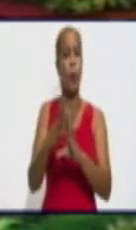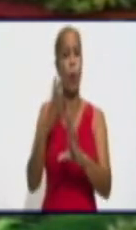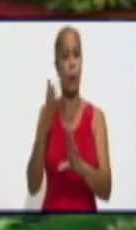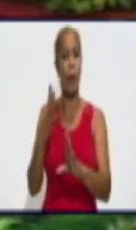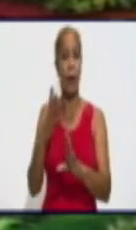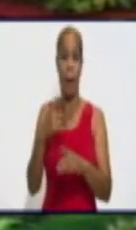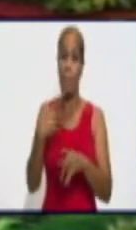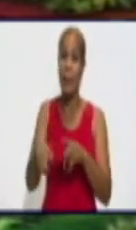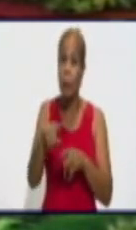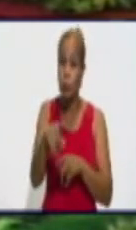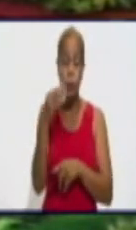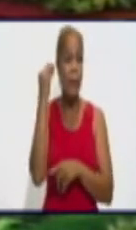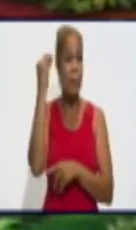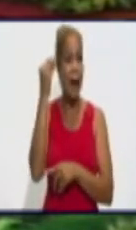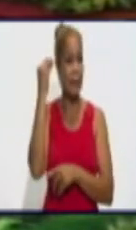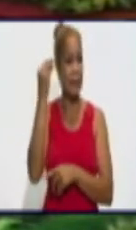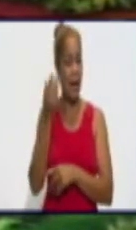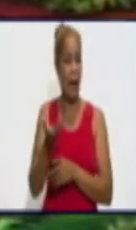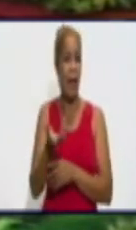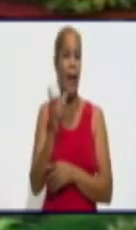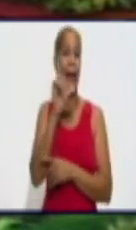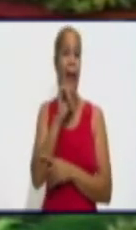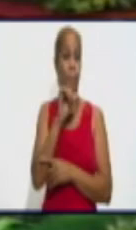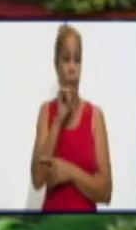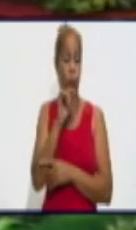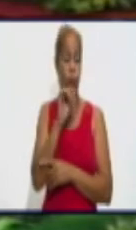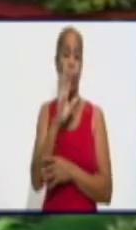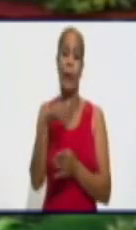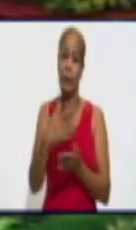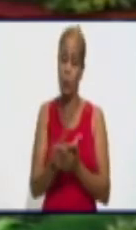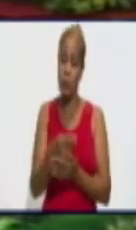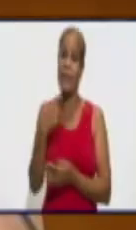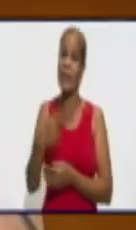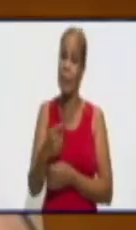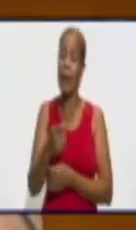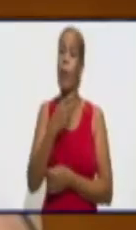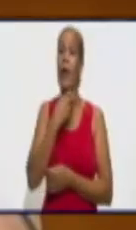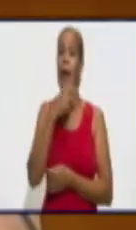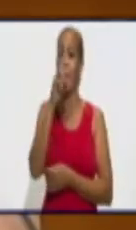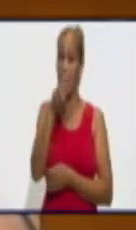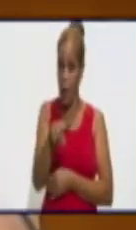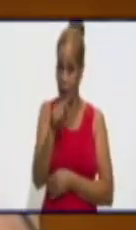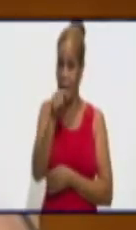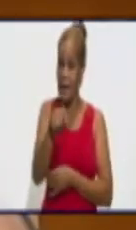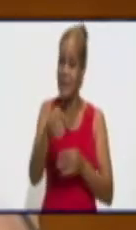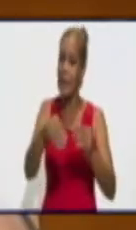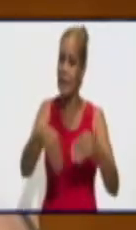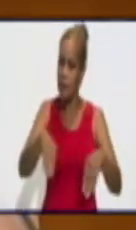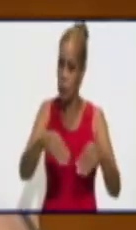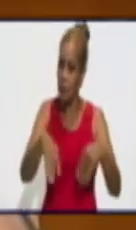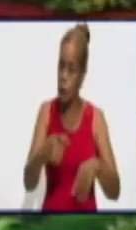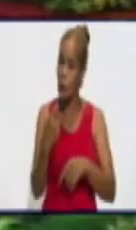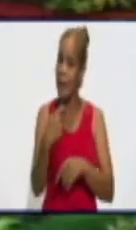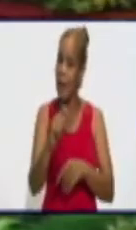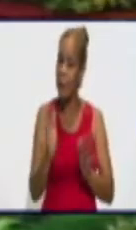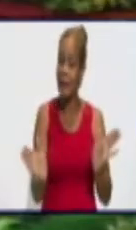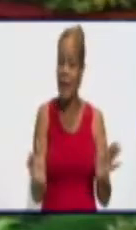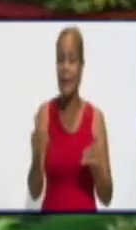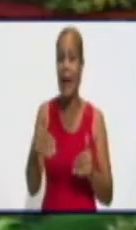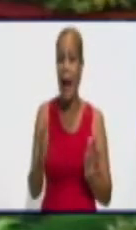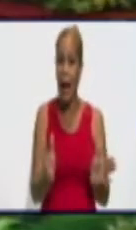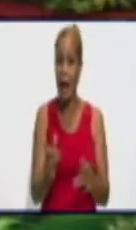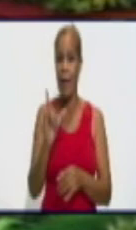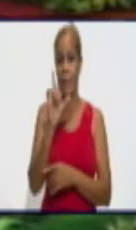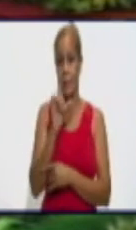Entonces, creo que pudiéramos evaluarlo. Gracias, doctora, por haber estado con nosotros aquí en el programa. Desearle que dentro de